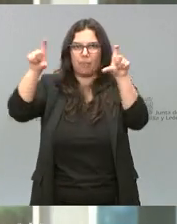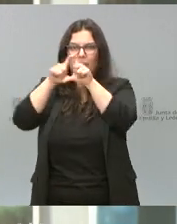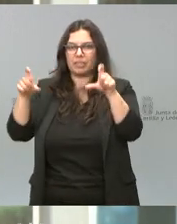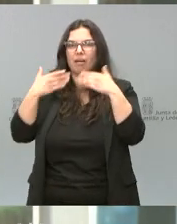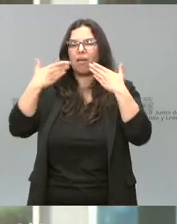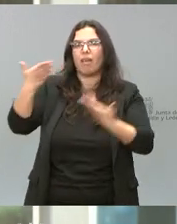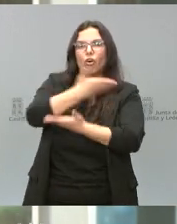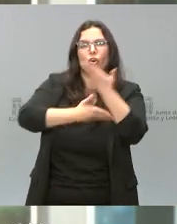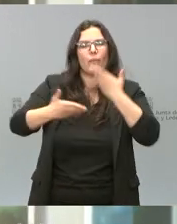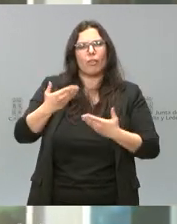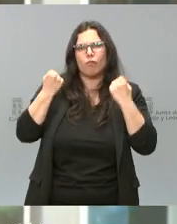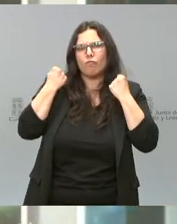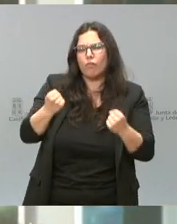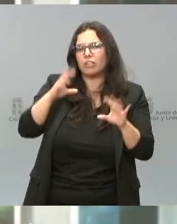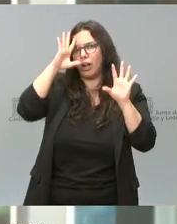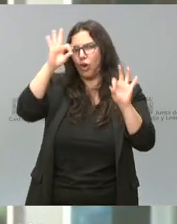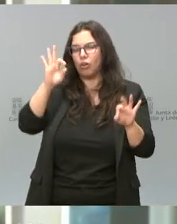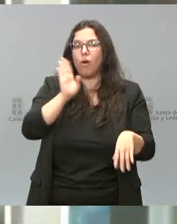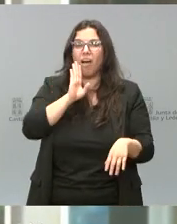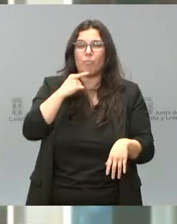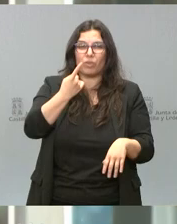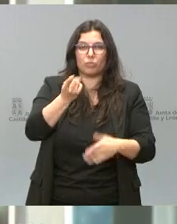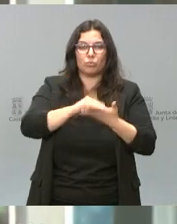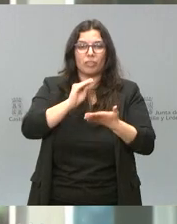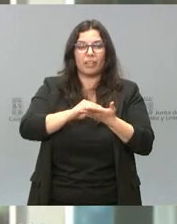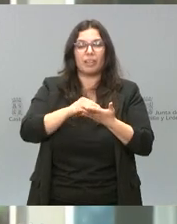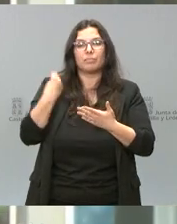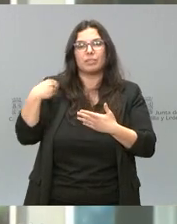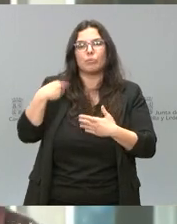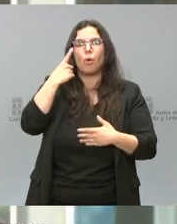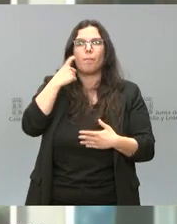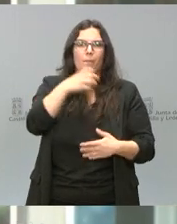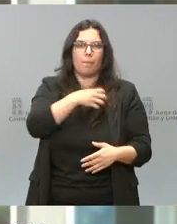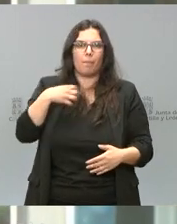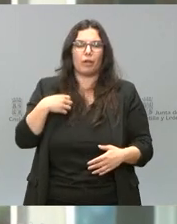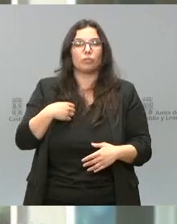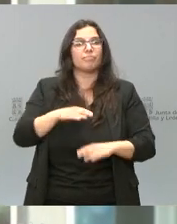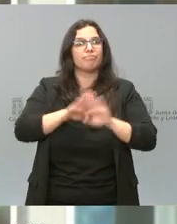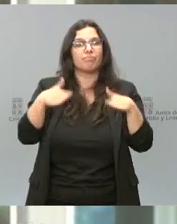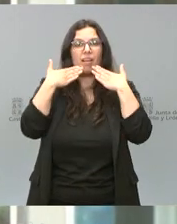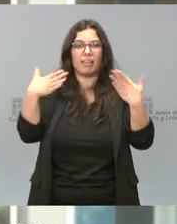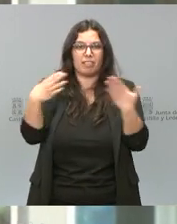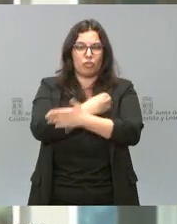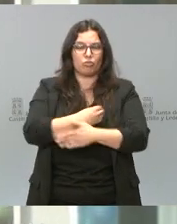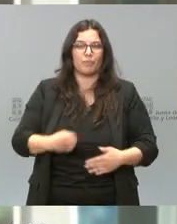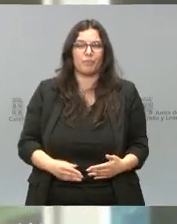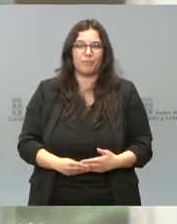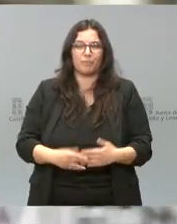colaboración inestimable, como hemos dicho a lo largo de este acto, de las instituciones financieras. Muchísimas gracias a todos.